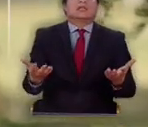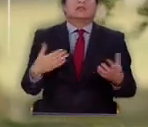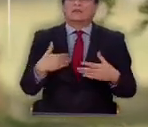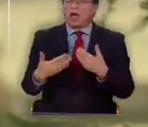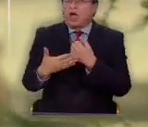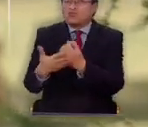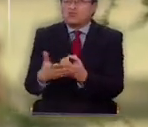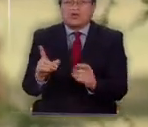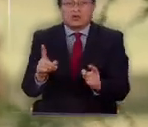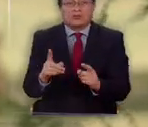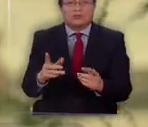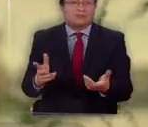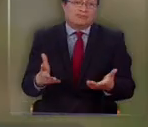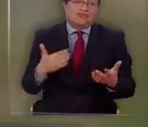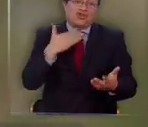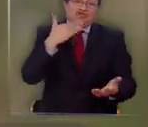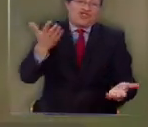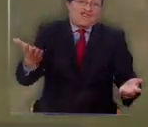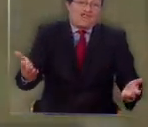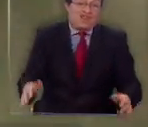ayudar, no sirve.